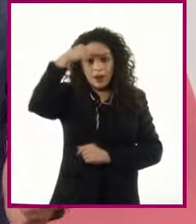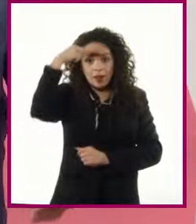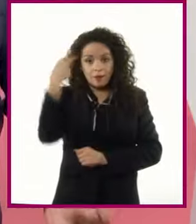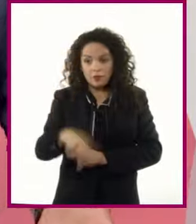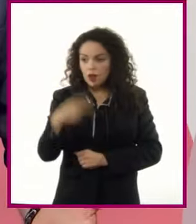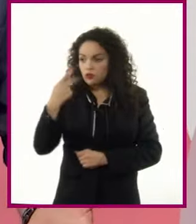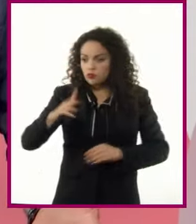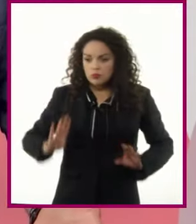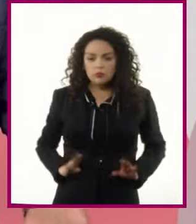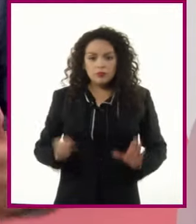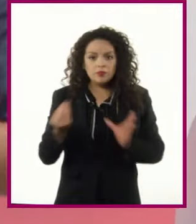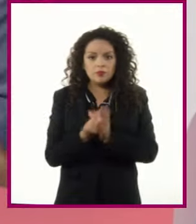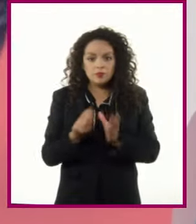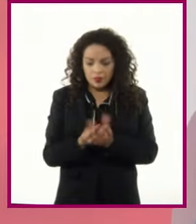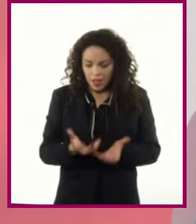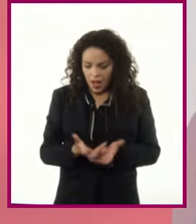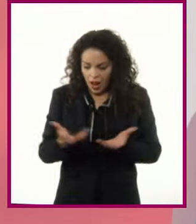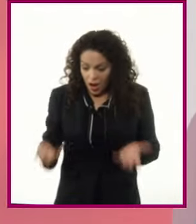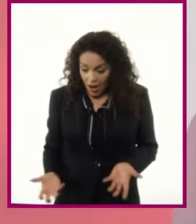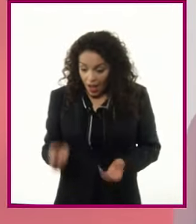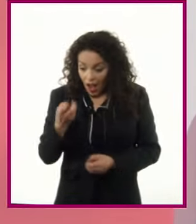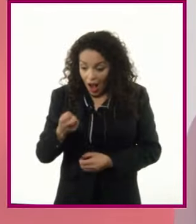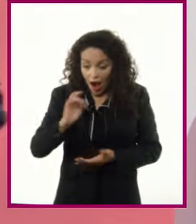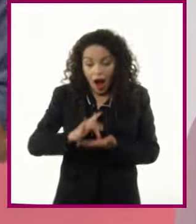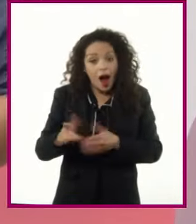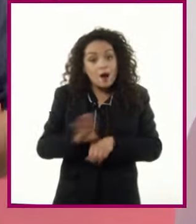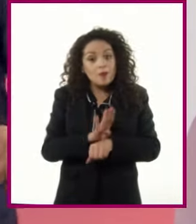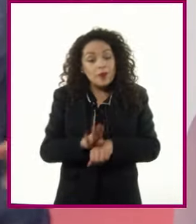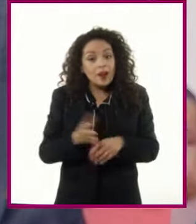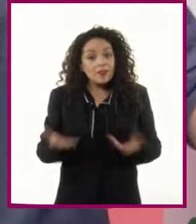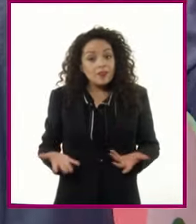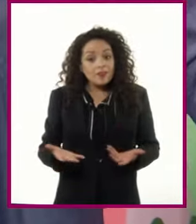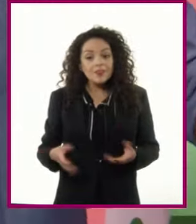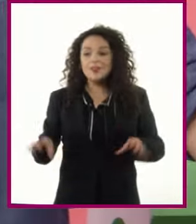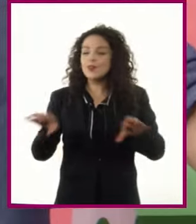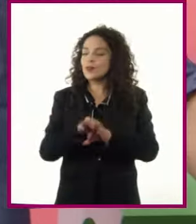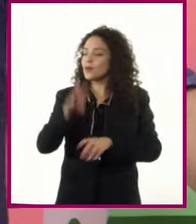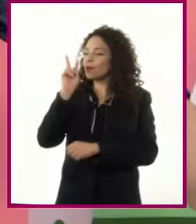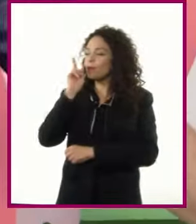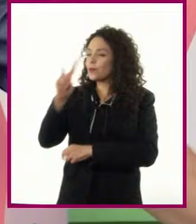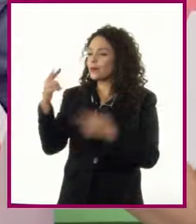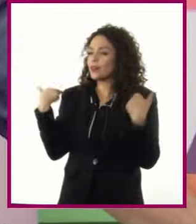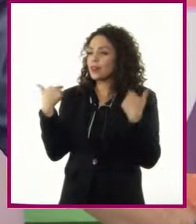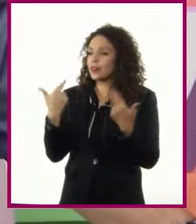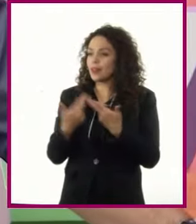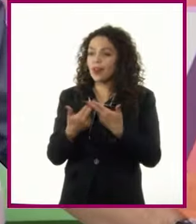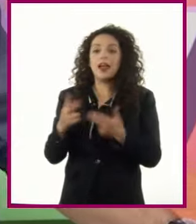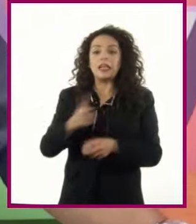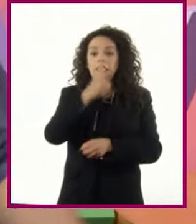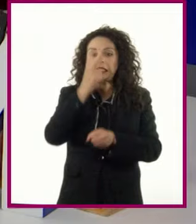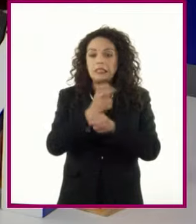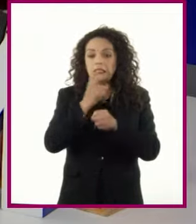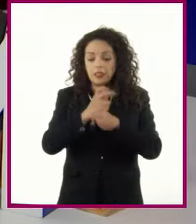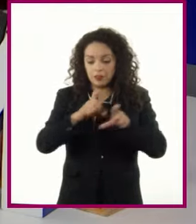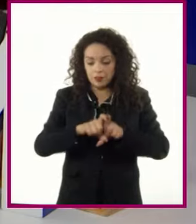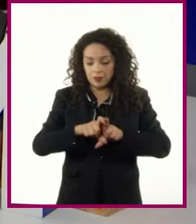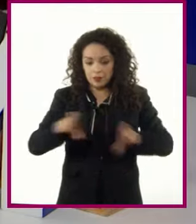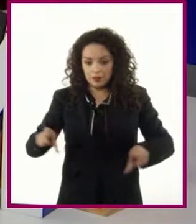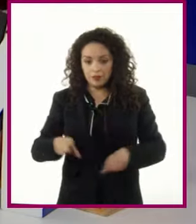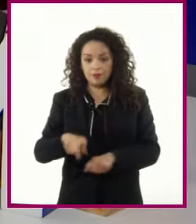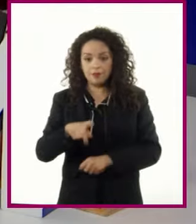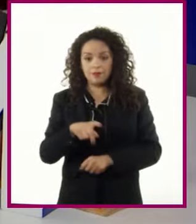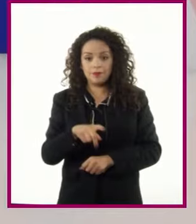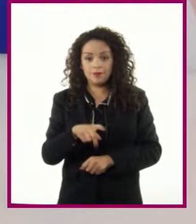características en el subsuelo ¿Qué le parece, profesor, si vemos la segunda parte del texto de mi hermana?